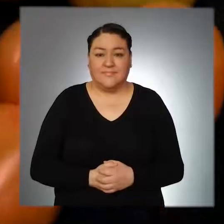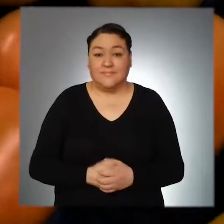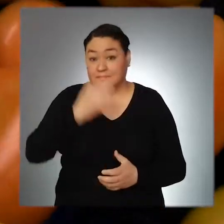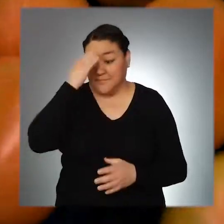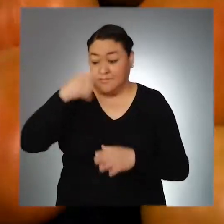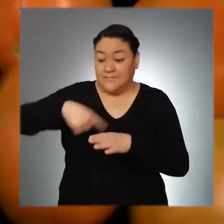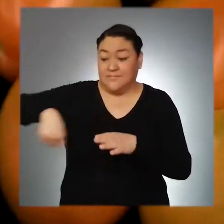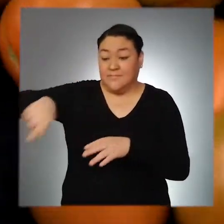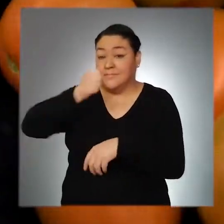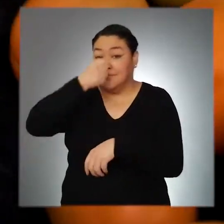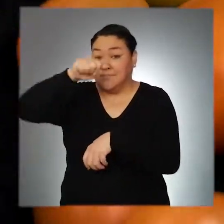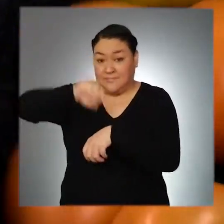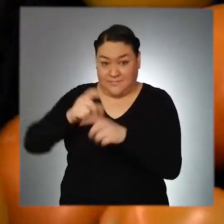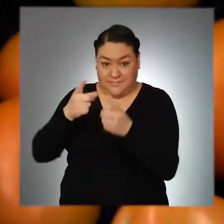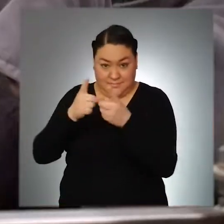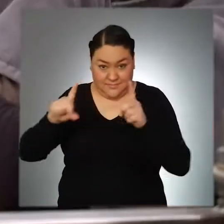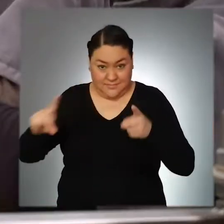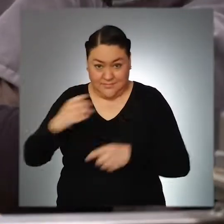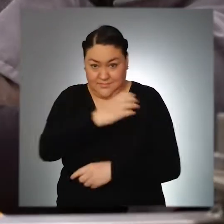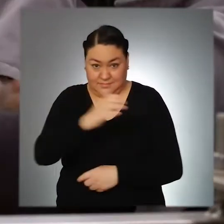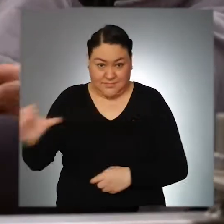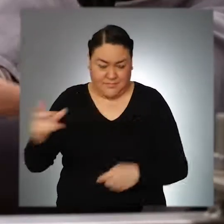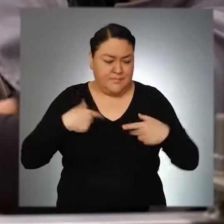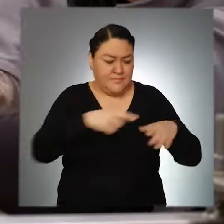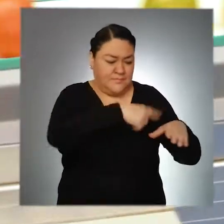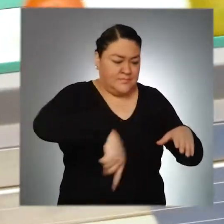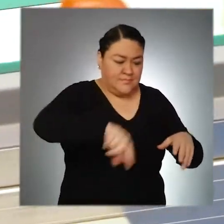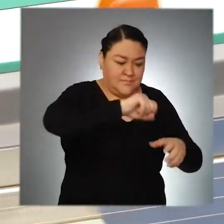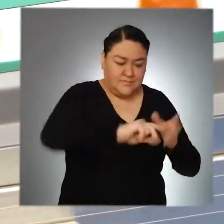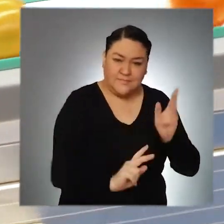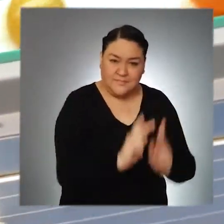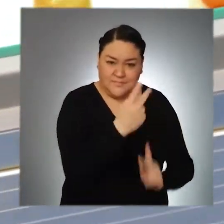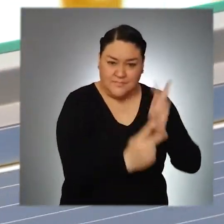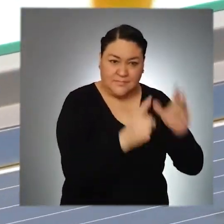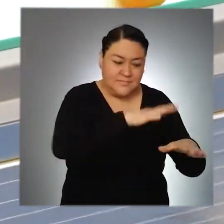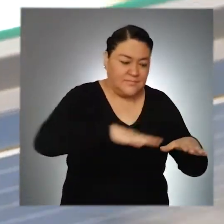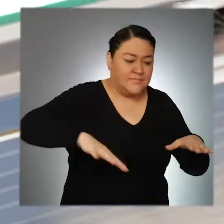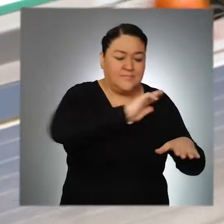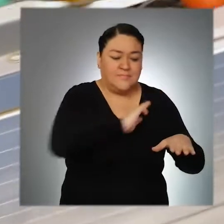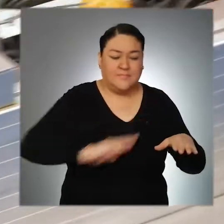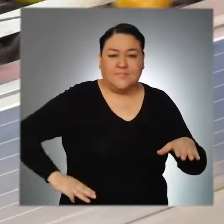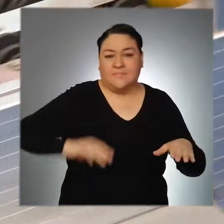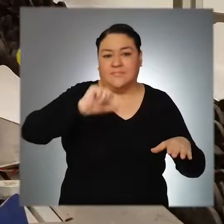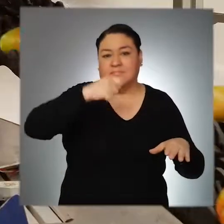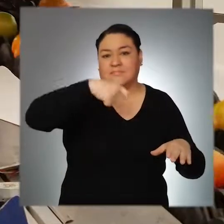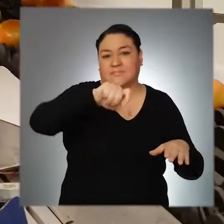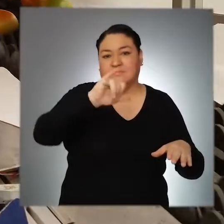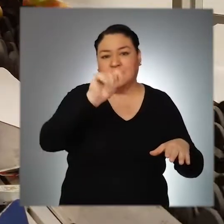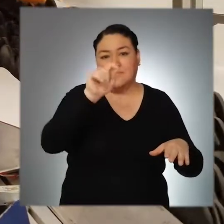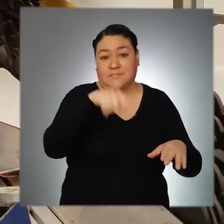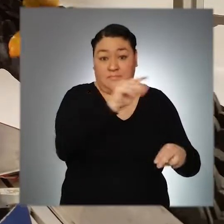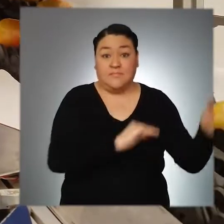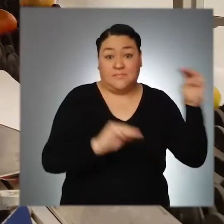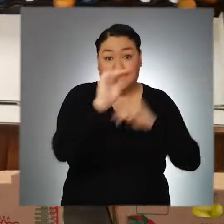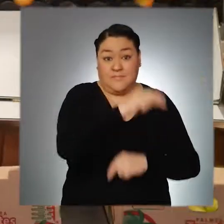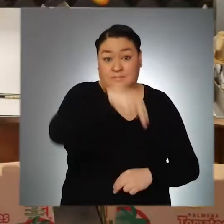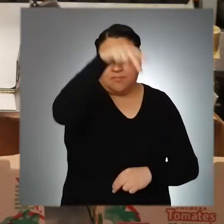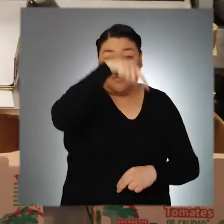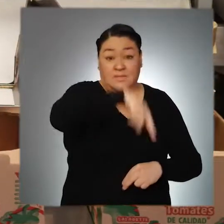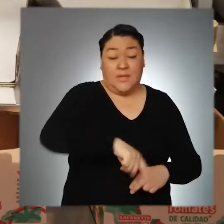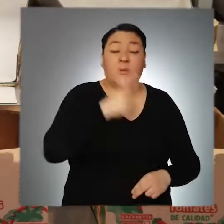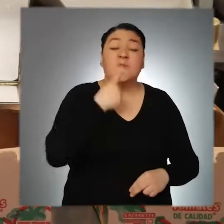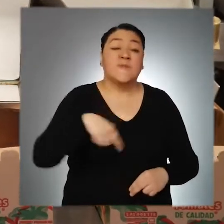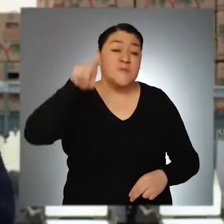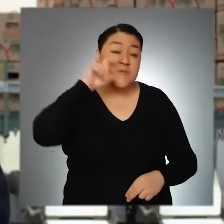Con el impulso de la Secretaría de Desarrollo Rural, el municipio de Aquixla exporta más de 8.000 toneladas de jitomate a Estados